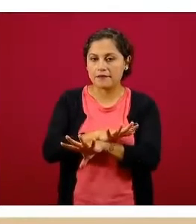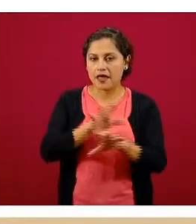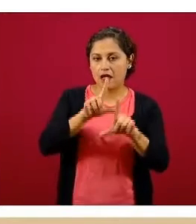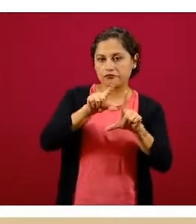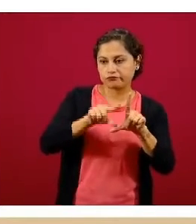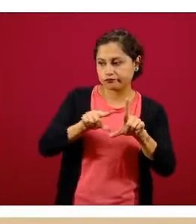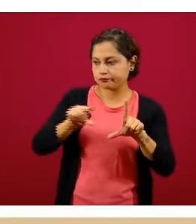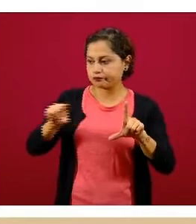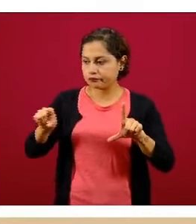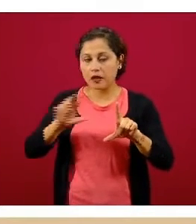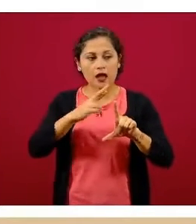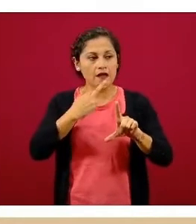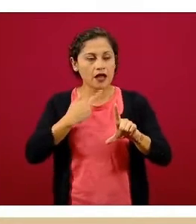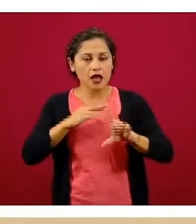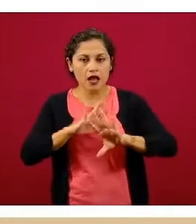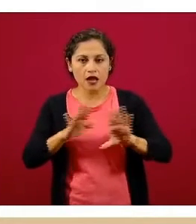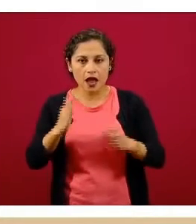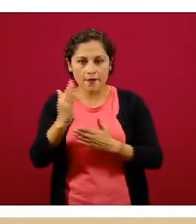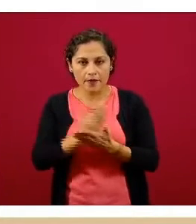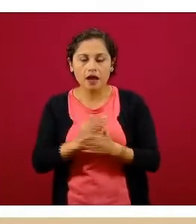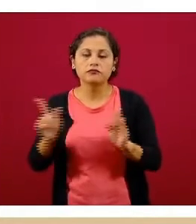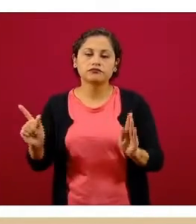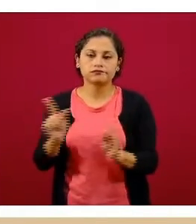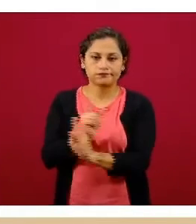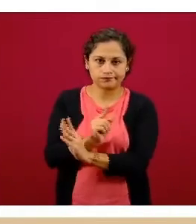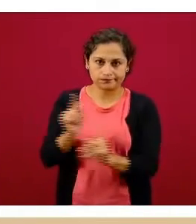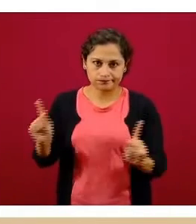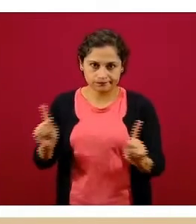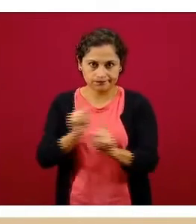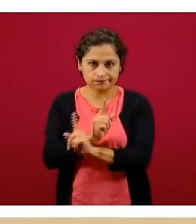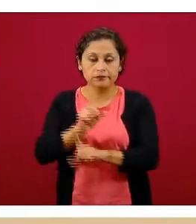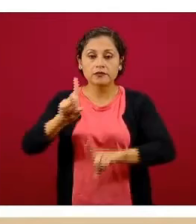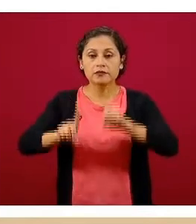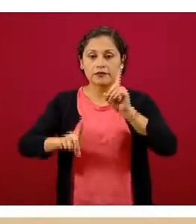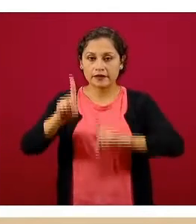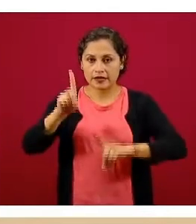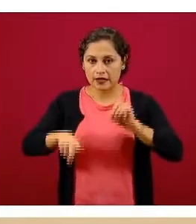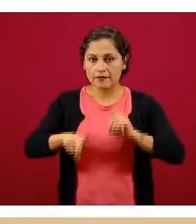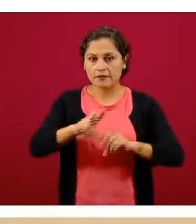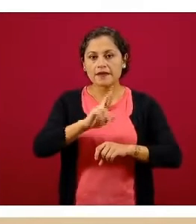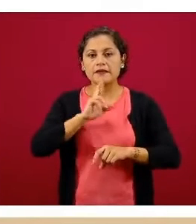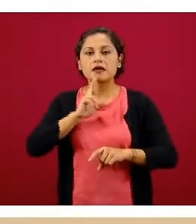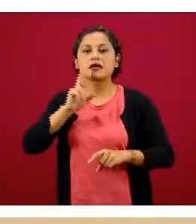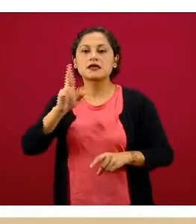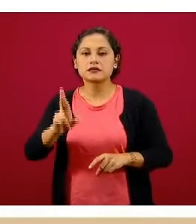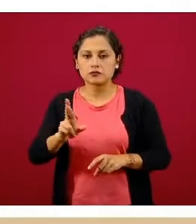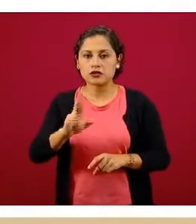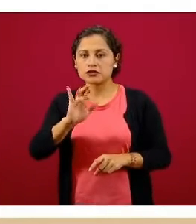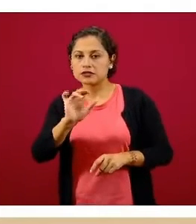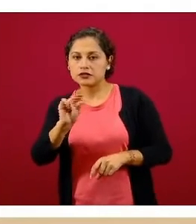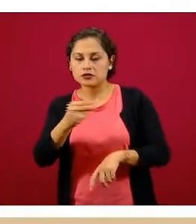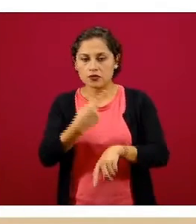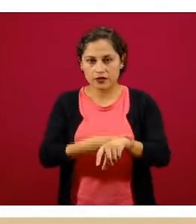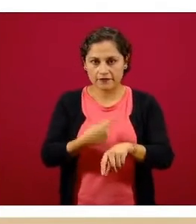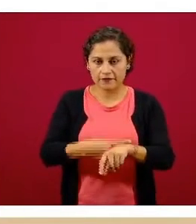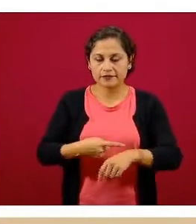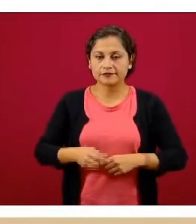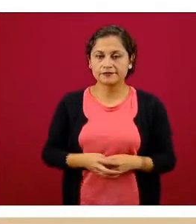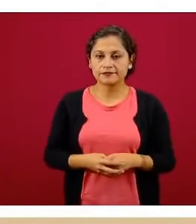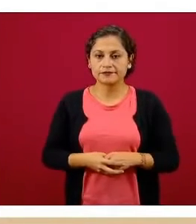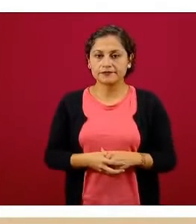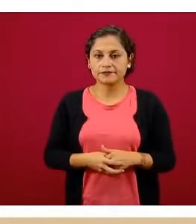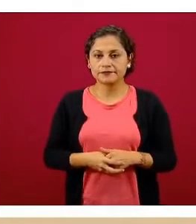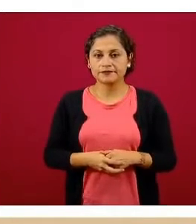y correrse a la derecha en la medida que vayan confirmando esa gran cantidad de casos sospechosos que aún tienen.